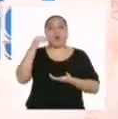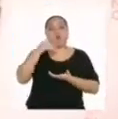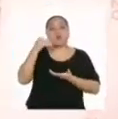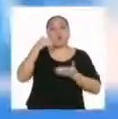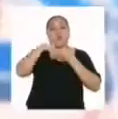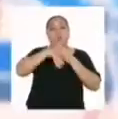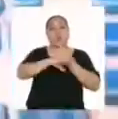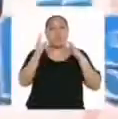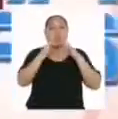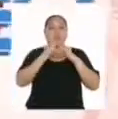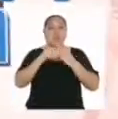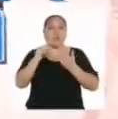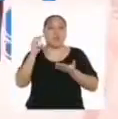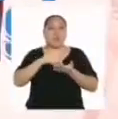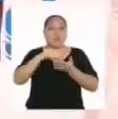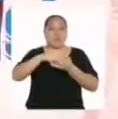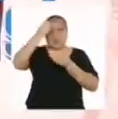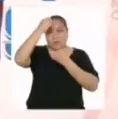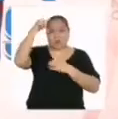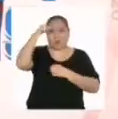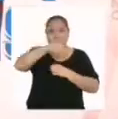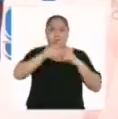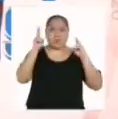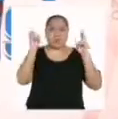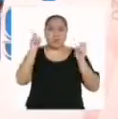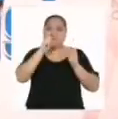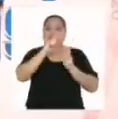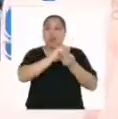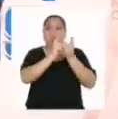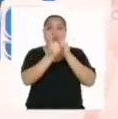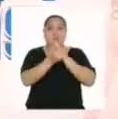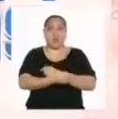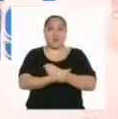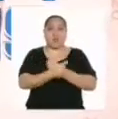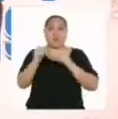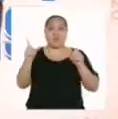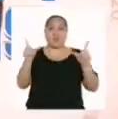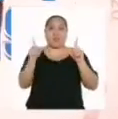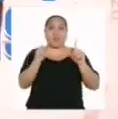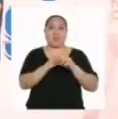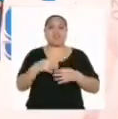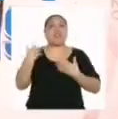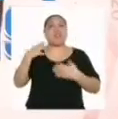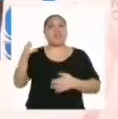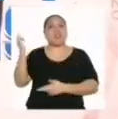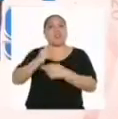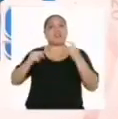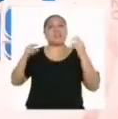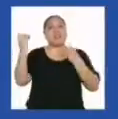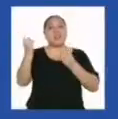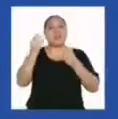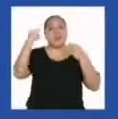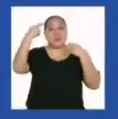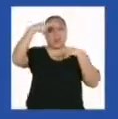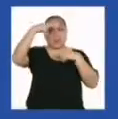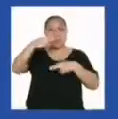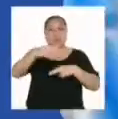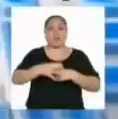casa. Para mayor información sobre este tema, no cambien de canal, que ya vuelven las Rappi Noticias.